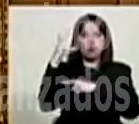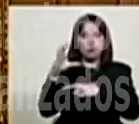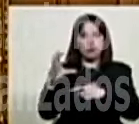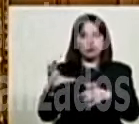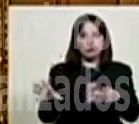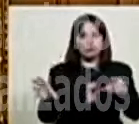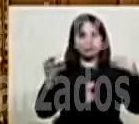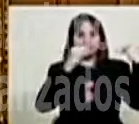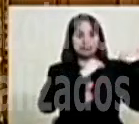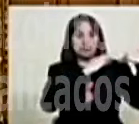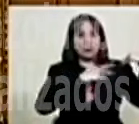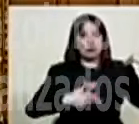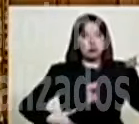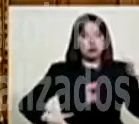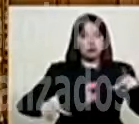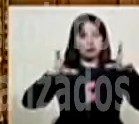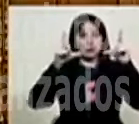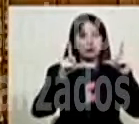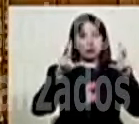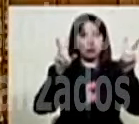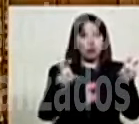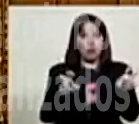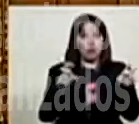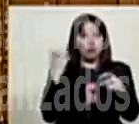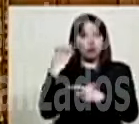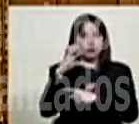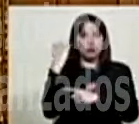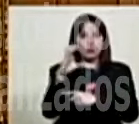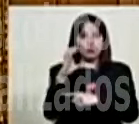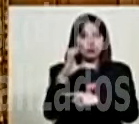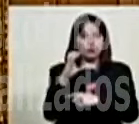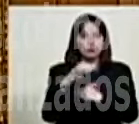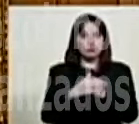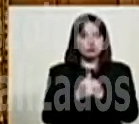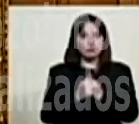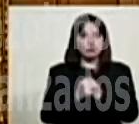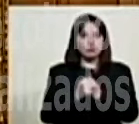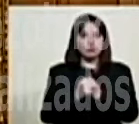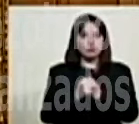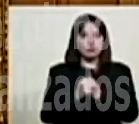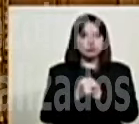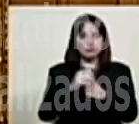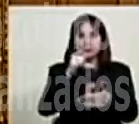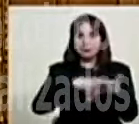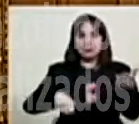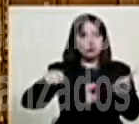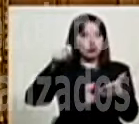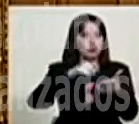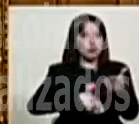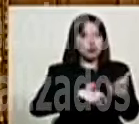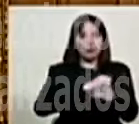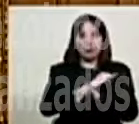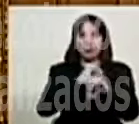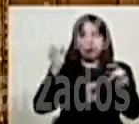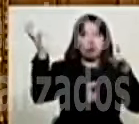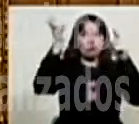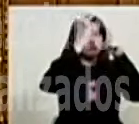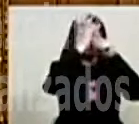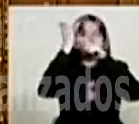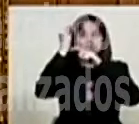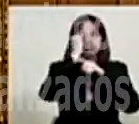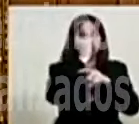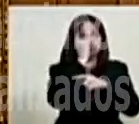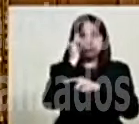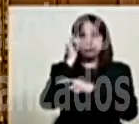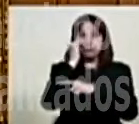del nuevo presidente de Colombia y se prohibieron que volaran drones.